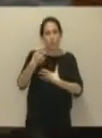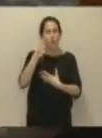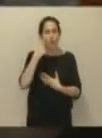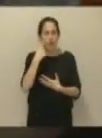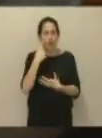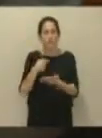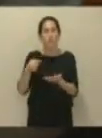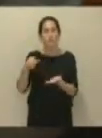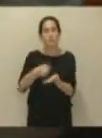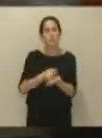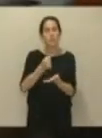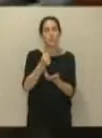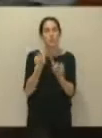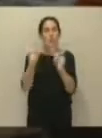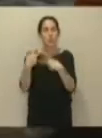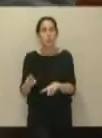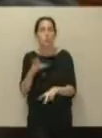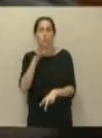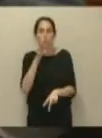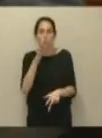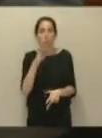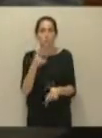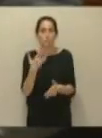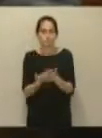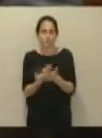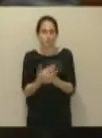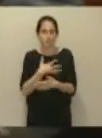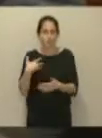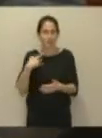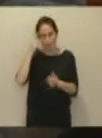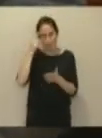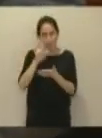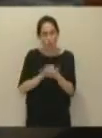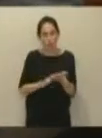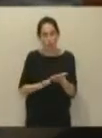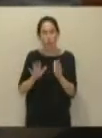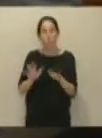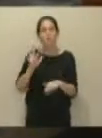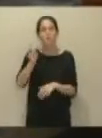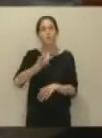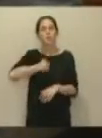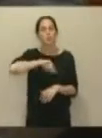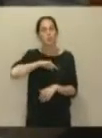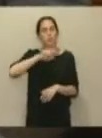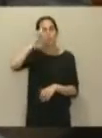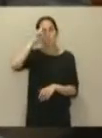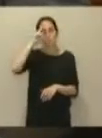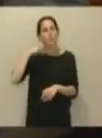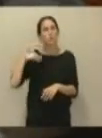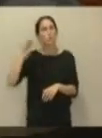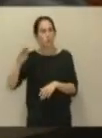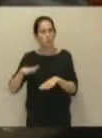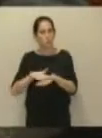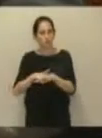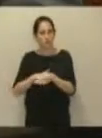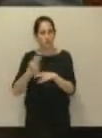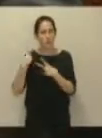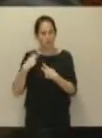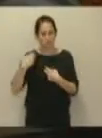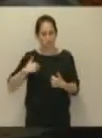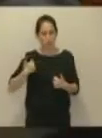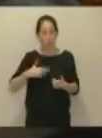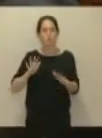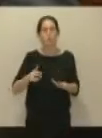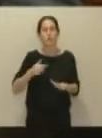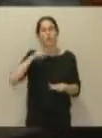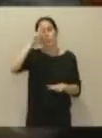solicite esa devolución de ayudas, lo que nos preocupa, y por eso se lo hemos, ya digo, interpelado al Ministerio de Hacienda, es saber si